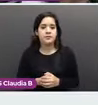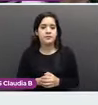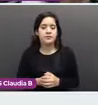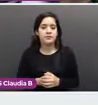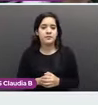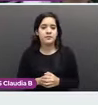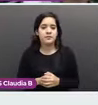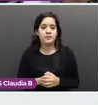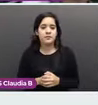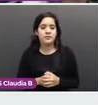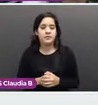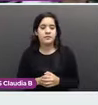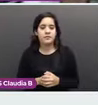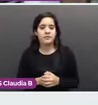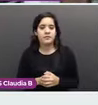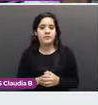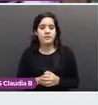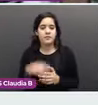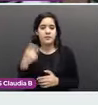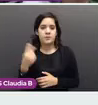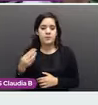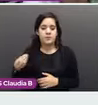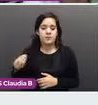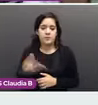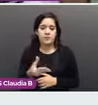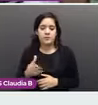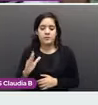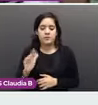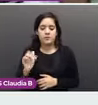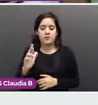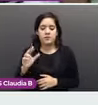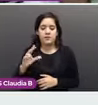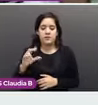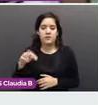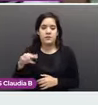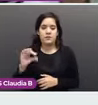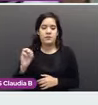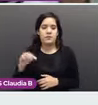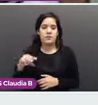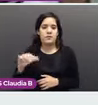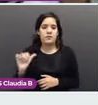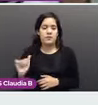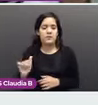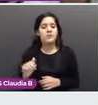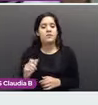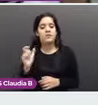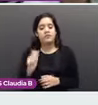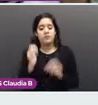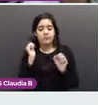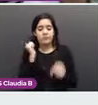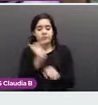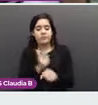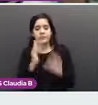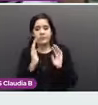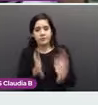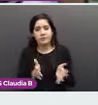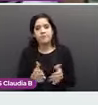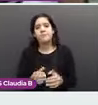Es un carcinoma epidermoide de cérvix. Se confirma el diagnóstico de cáncer. Siguiente.